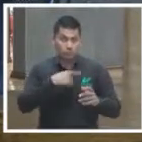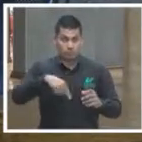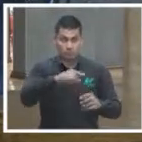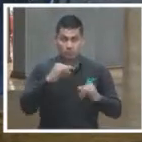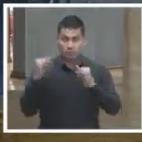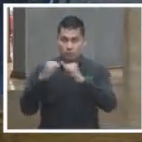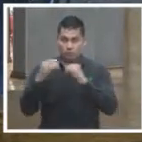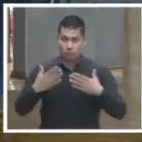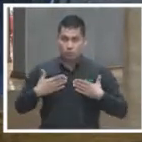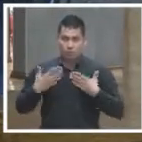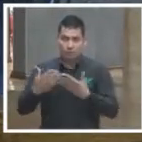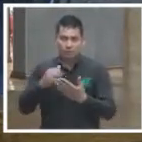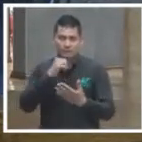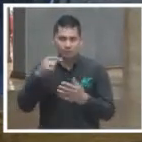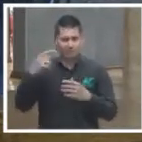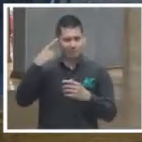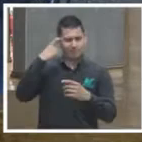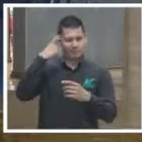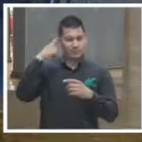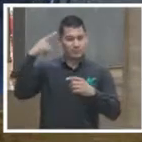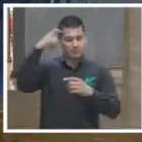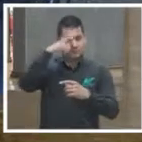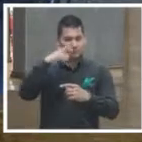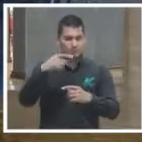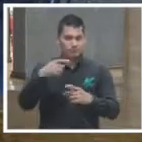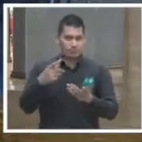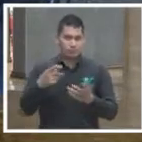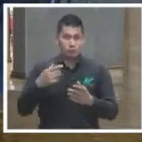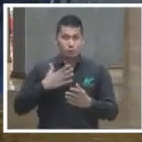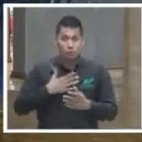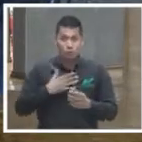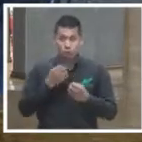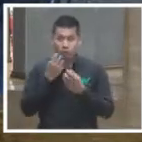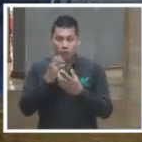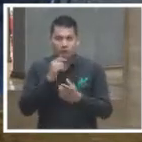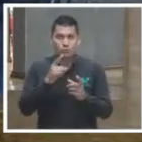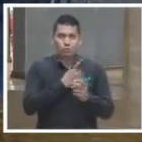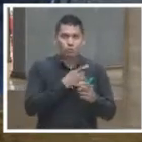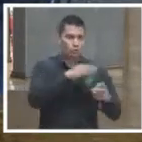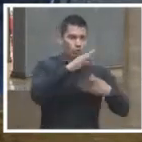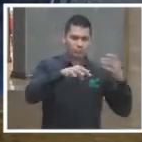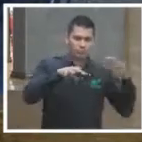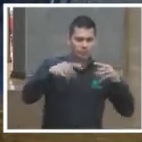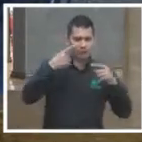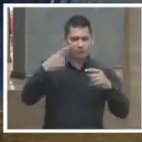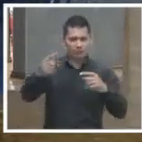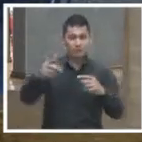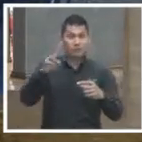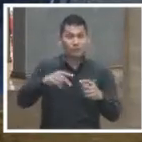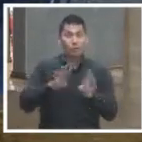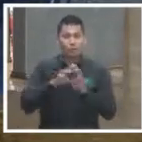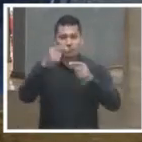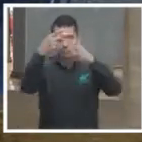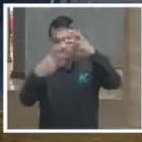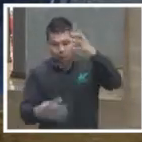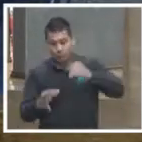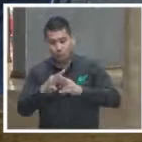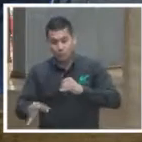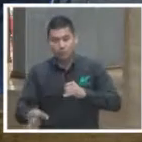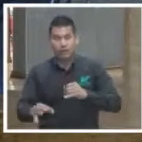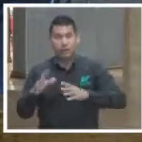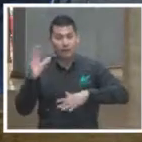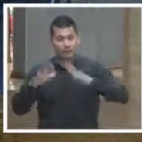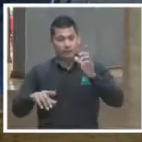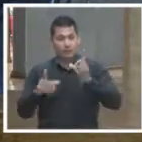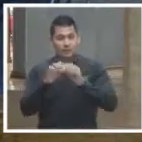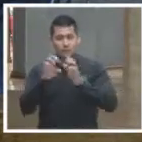instituciones, donde no tengo que decirlo porque todos lo hemos visto, en el último lugar, a veces, a veces, nada más arriba de los